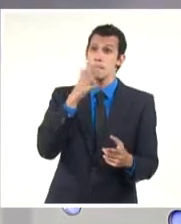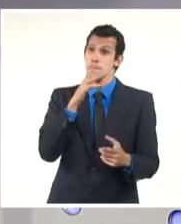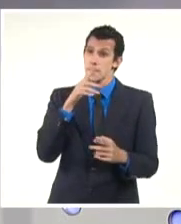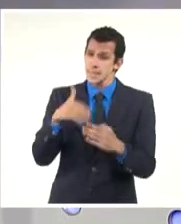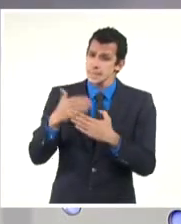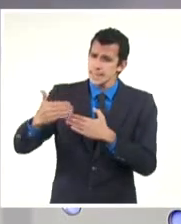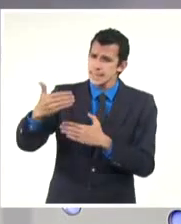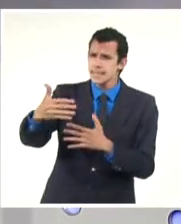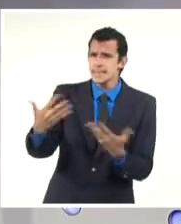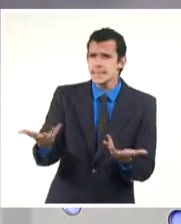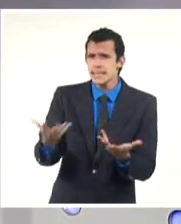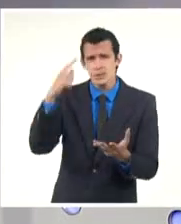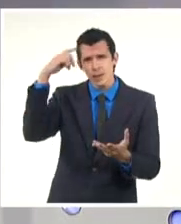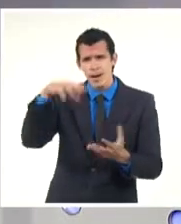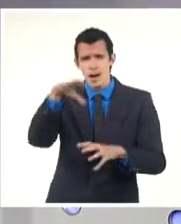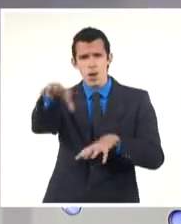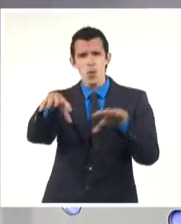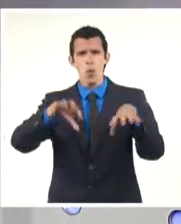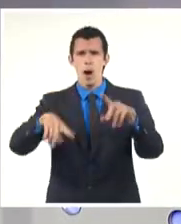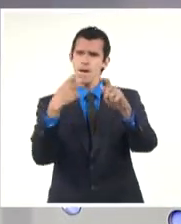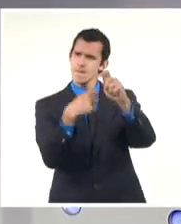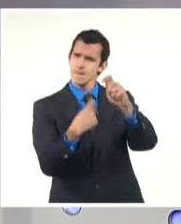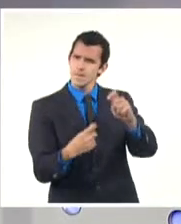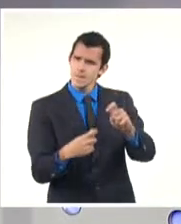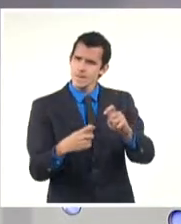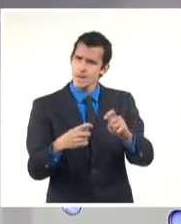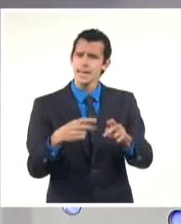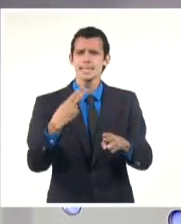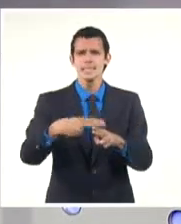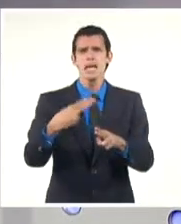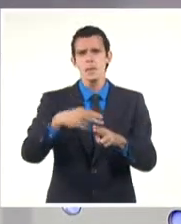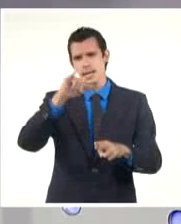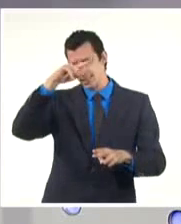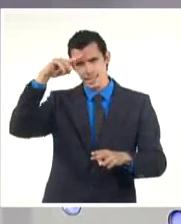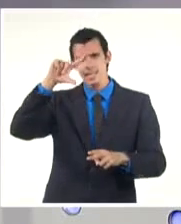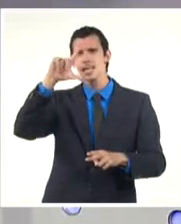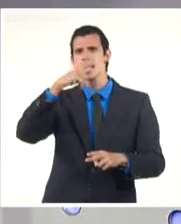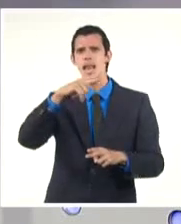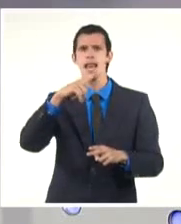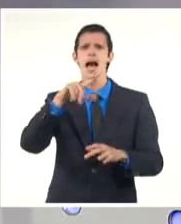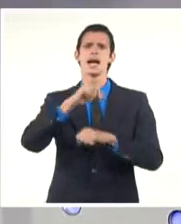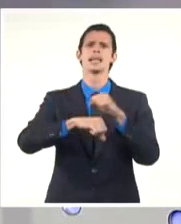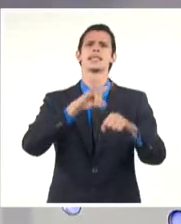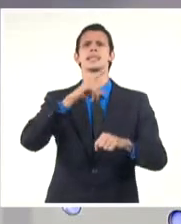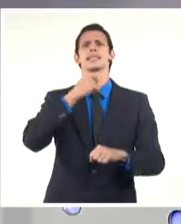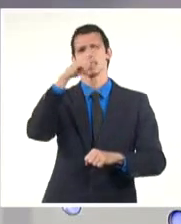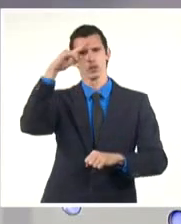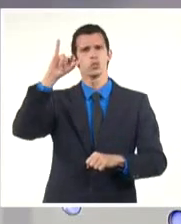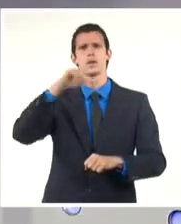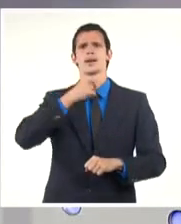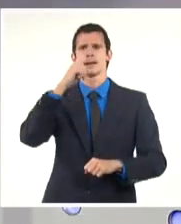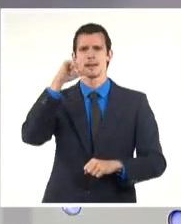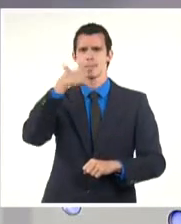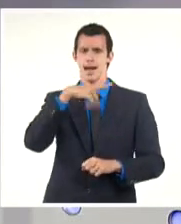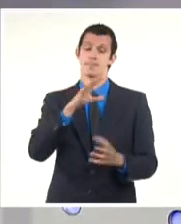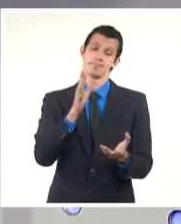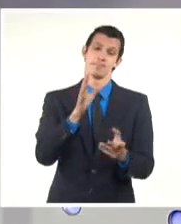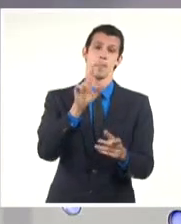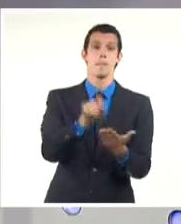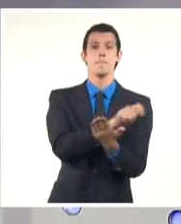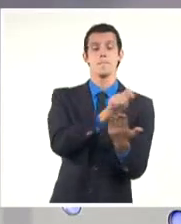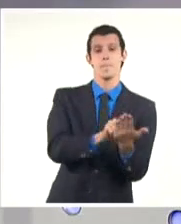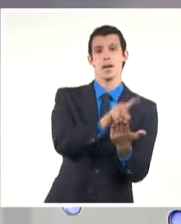suspender la Feria Comercial Isla que Suena, prevista entre el dos y el cinco de junio en el Centro Recreativo El